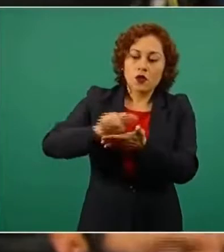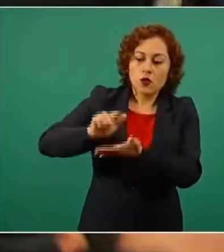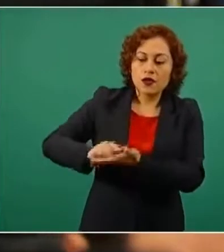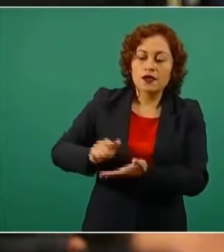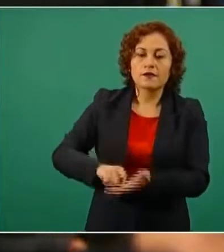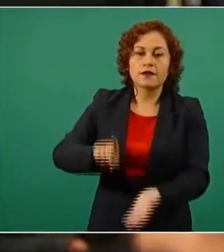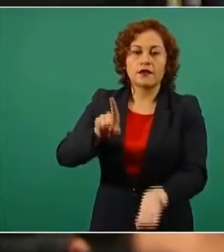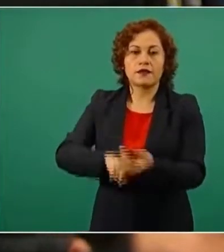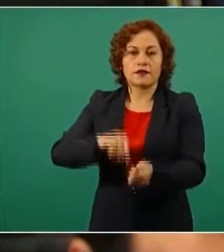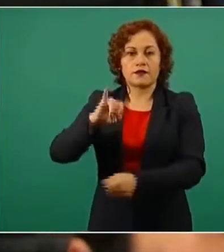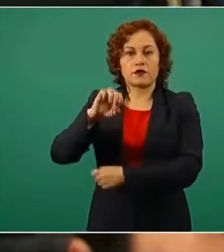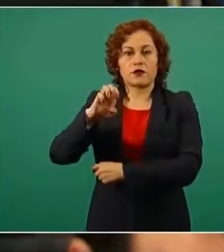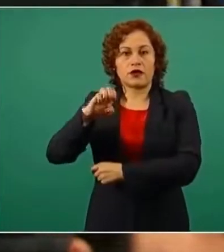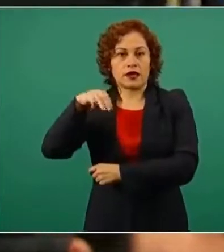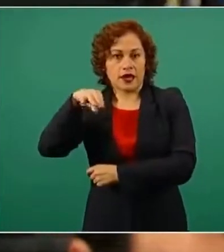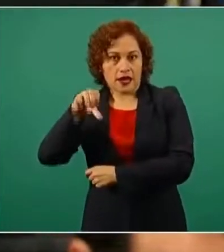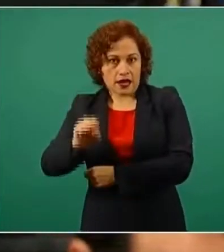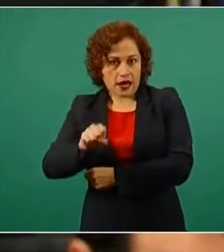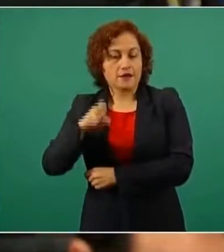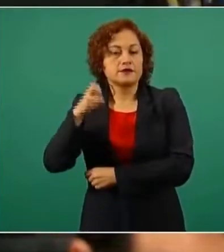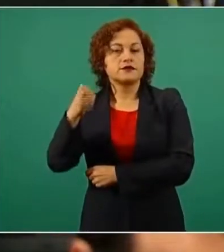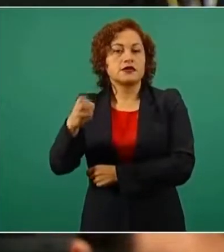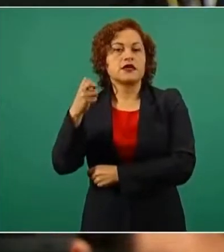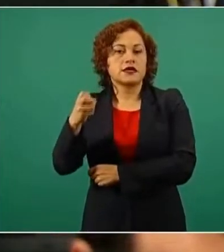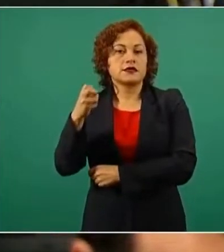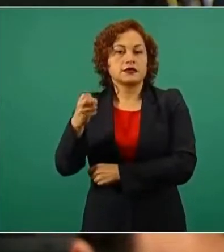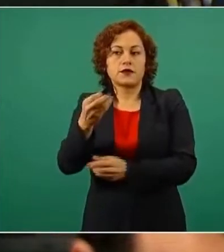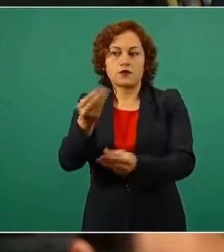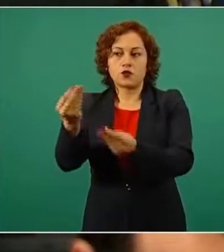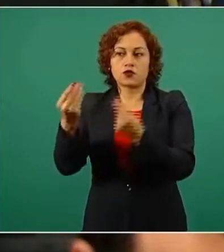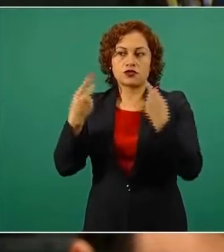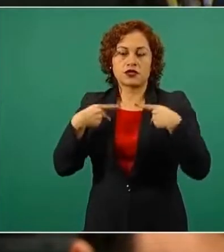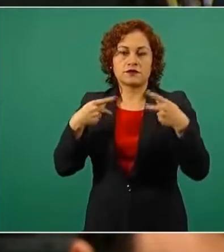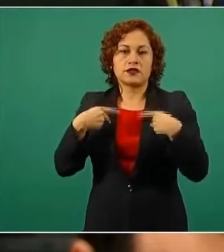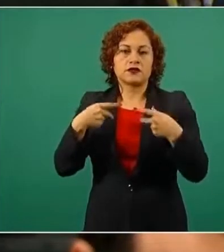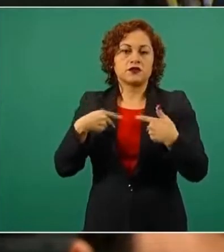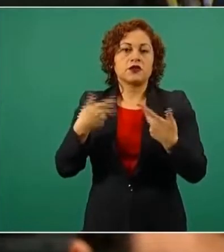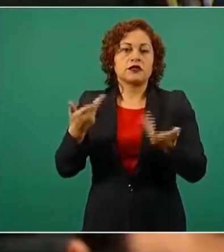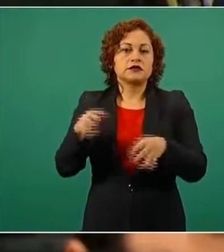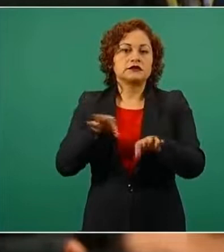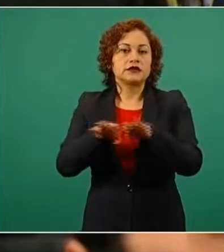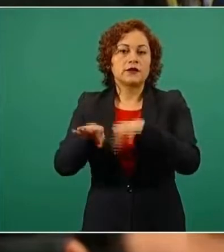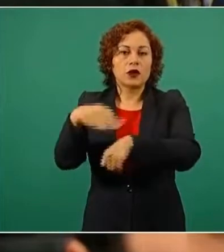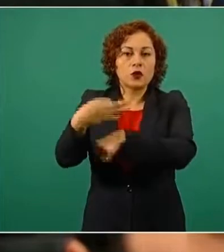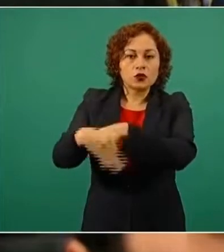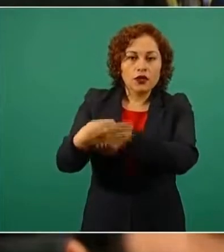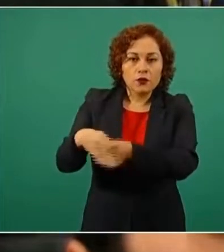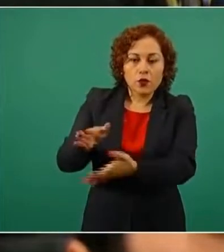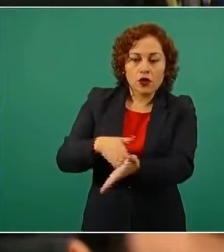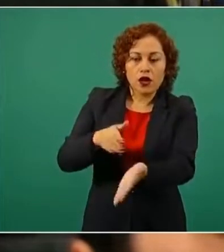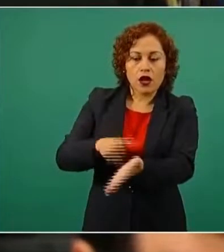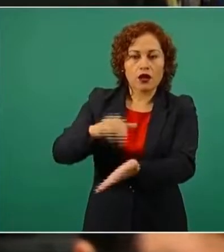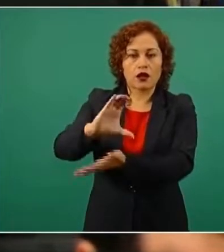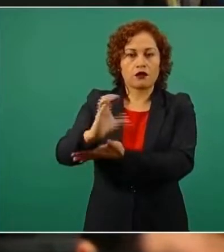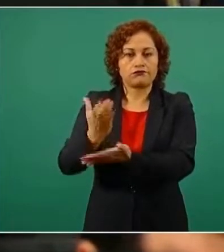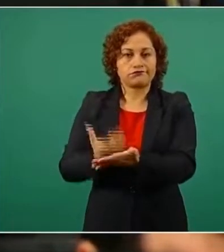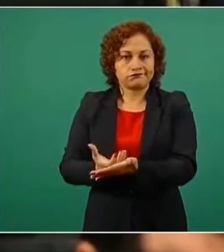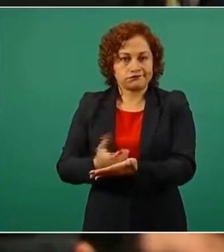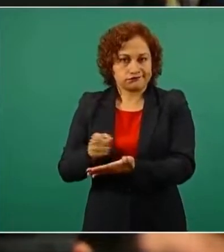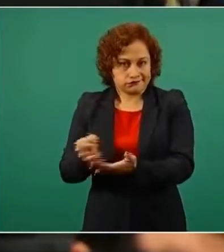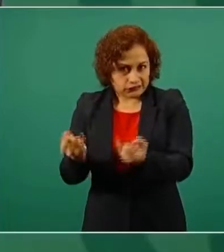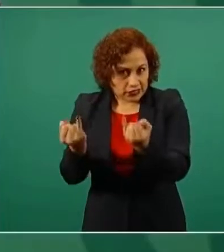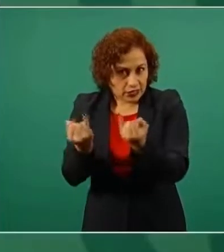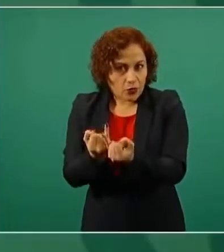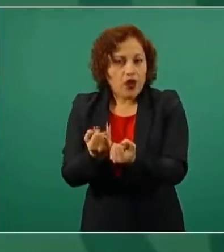de la Ciudad de México, y muchos que están en ese plan como tipo o sourcing. ¿Cuándo comenzaría esta basificación de estas personas,